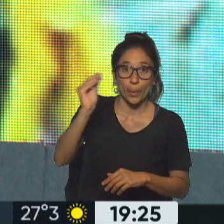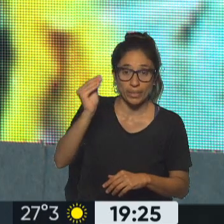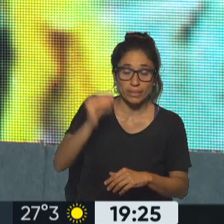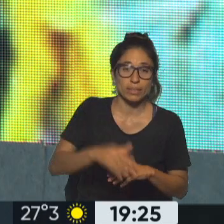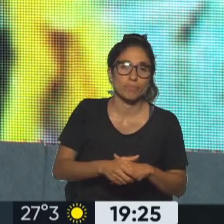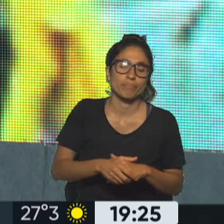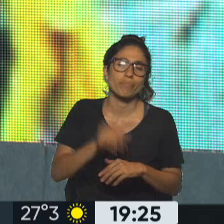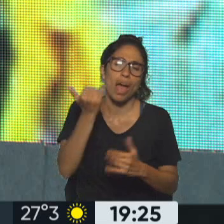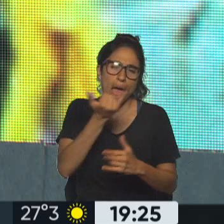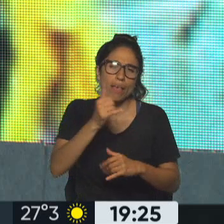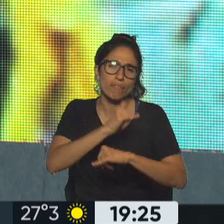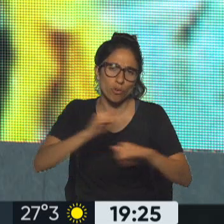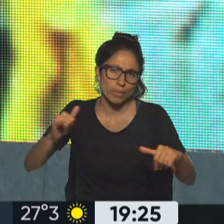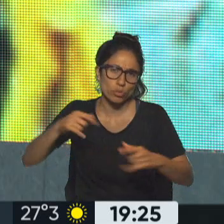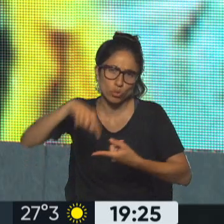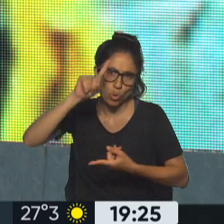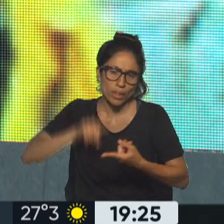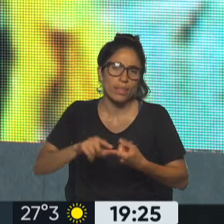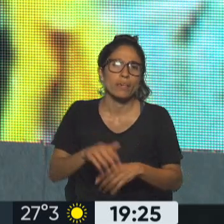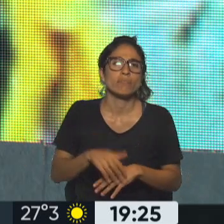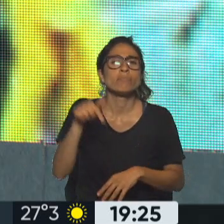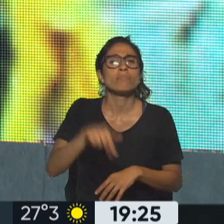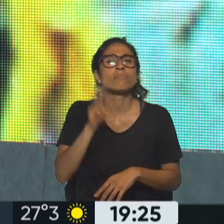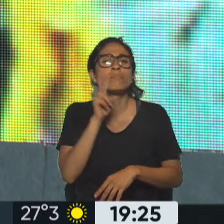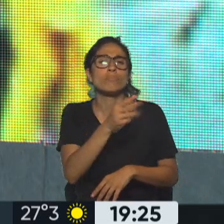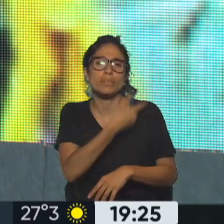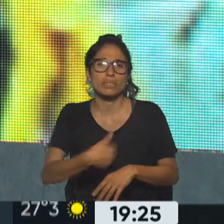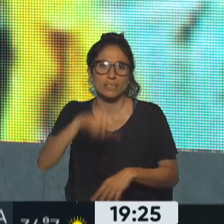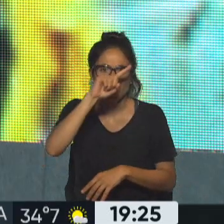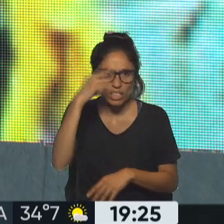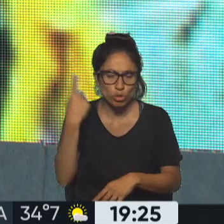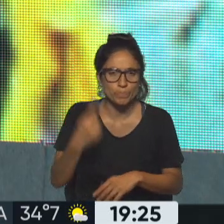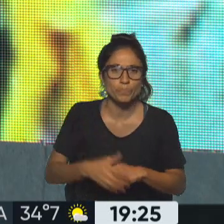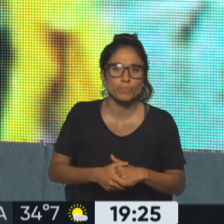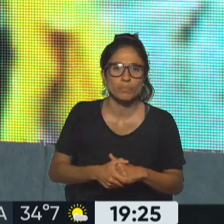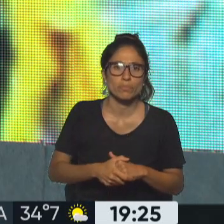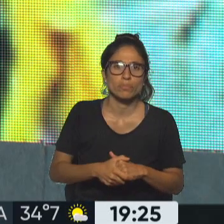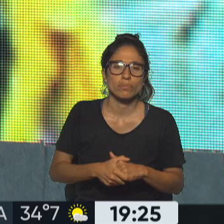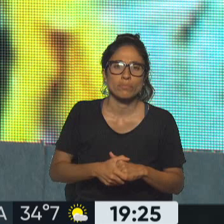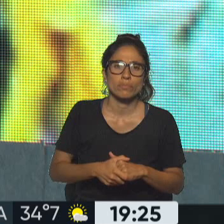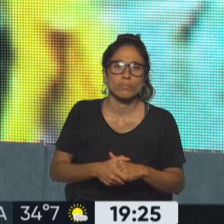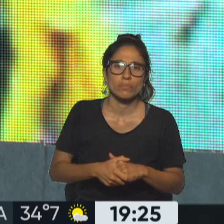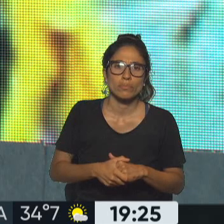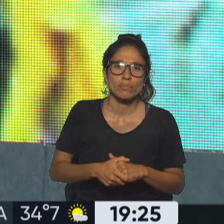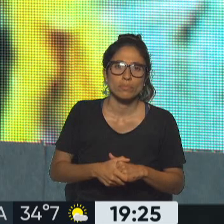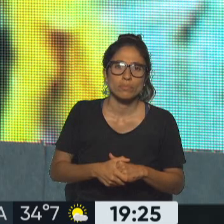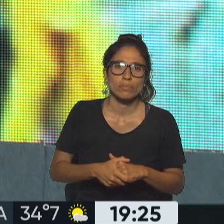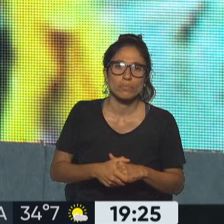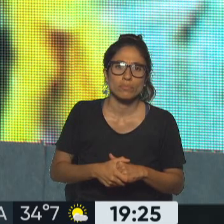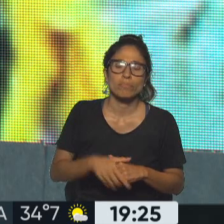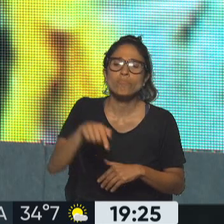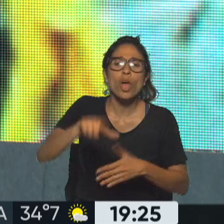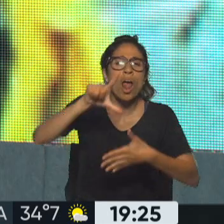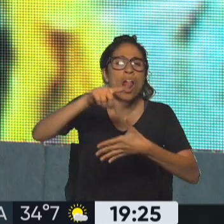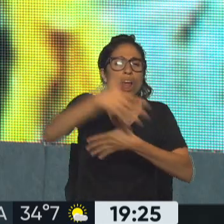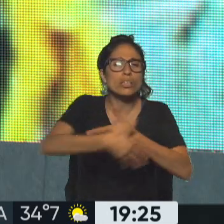24 horas vamos a escuchar al presidente de la nación un ratito ¿se puede anticipar cuál debería ser la reacción de los gobiernos de Latinoamérica